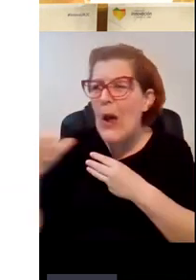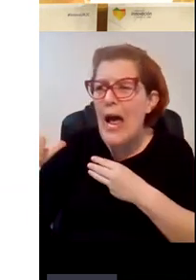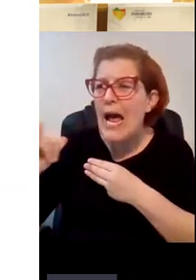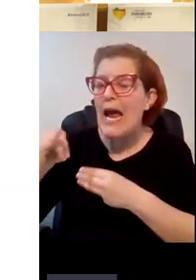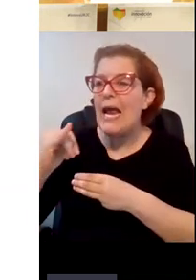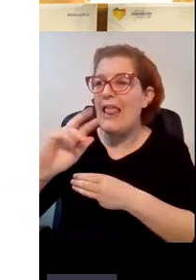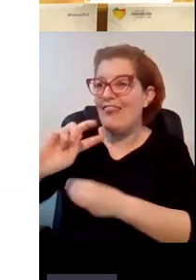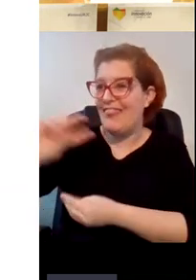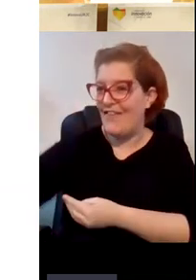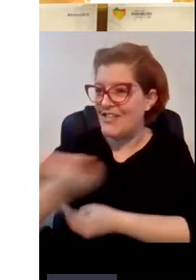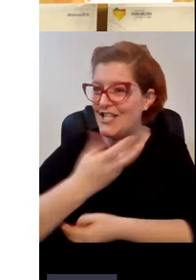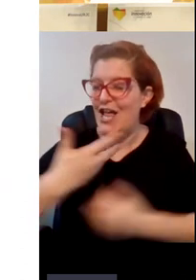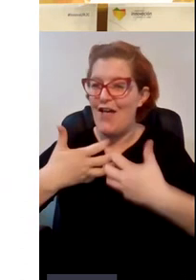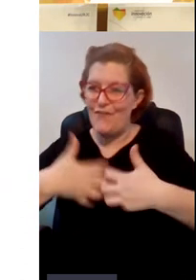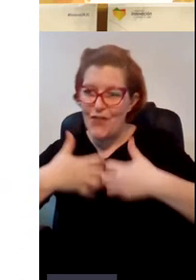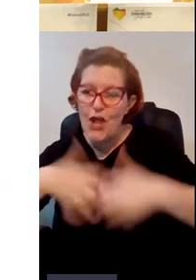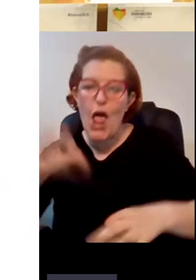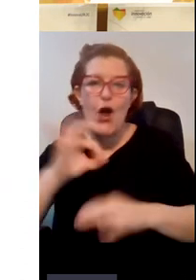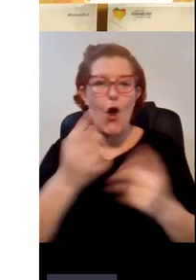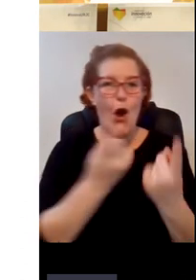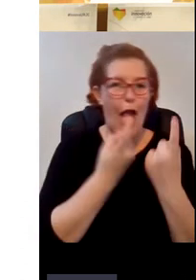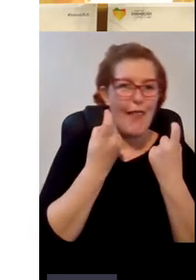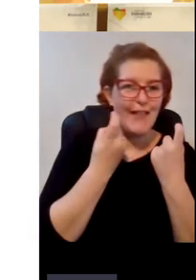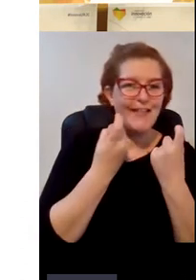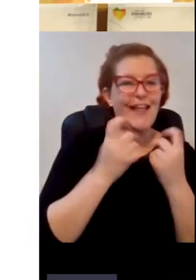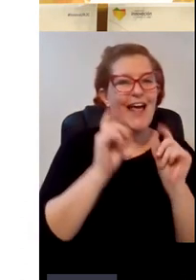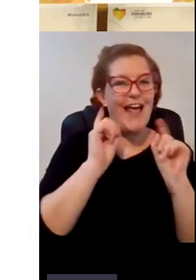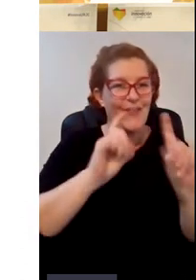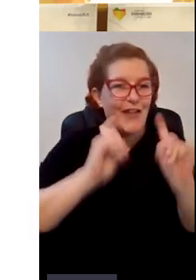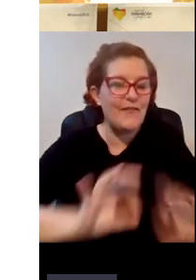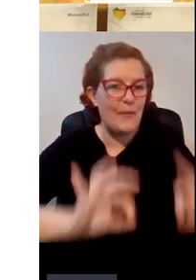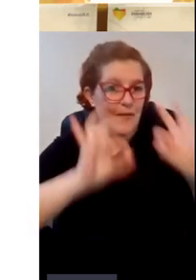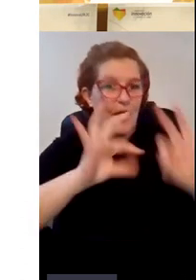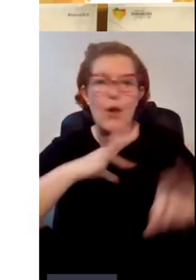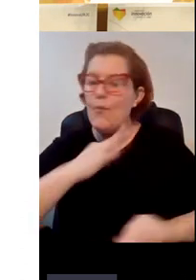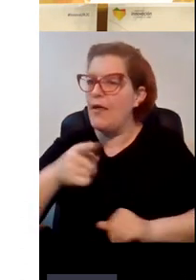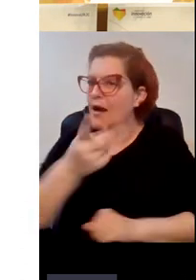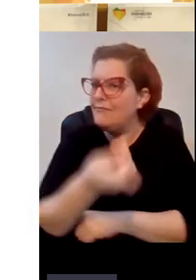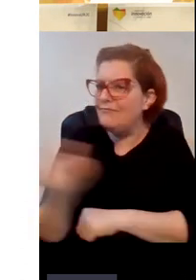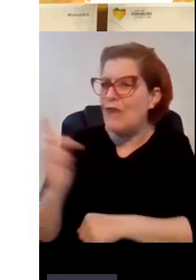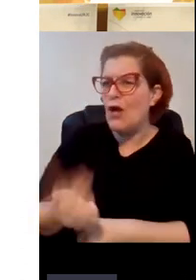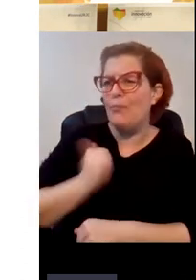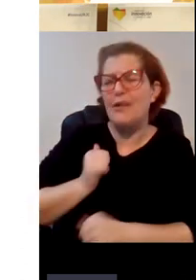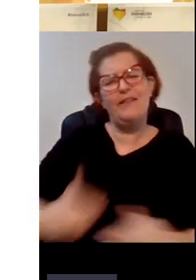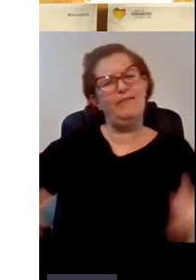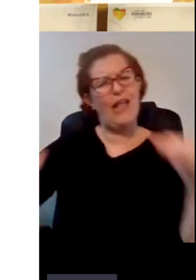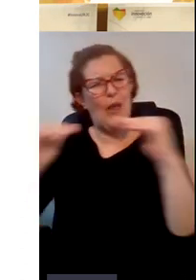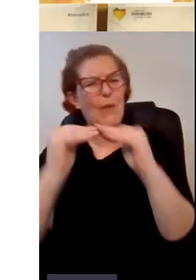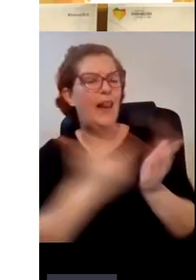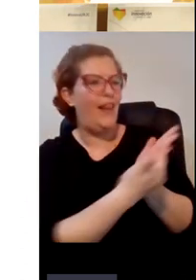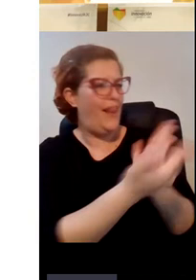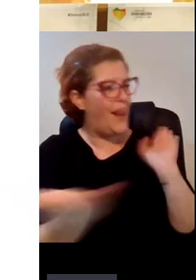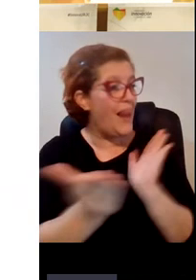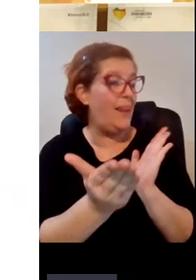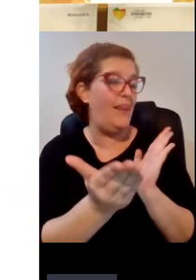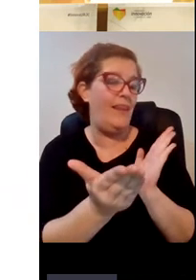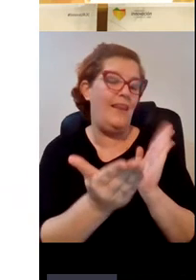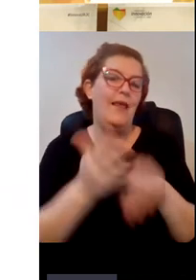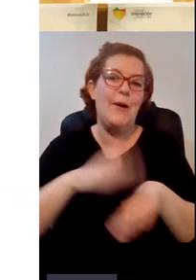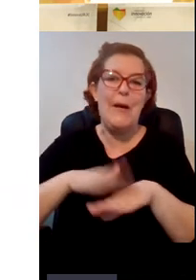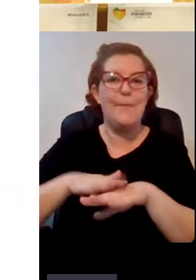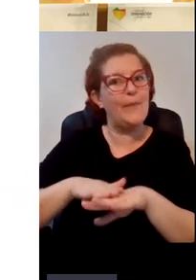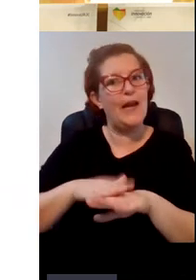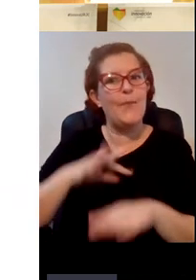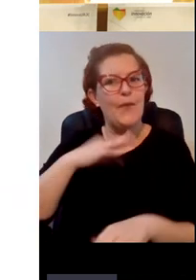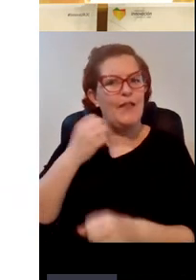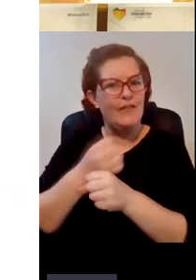diversidad funcional o necesidad educativa especial puedan gozar de las mismas oportunidades que el resto para desarrollar